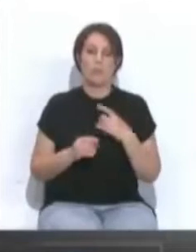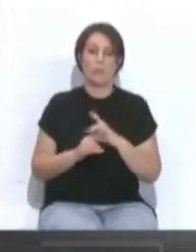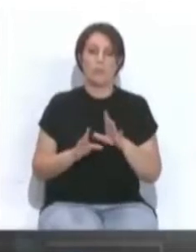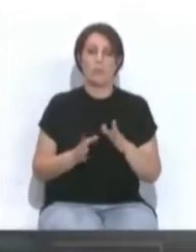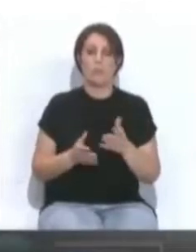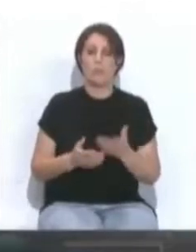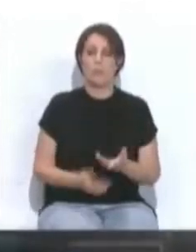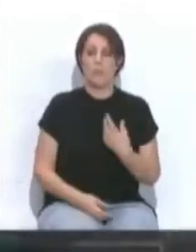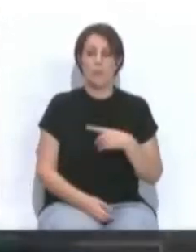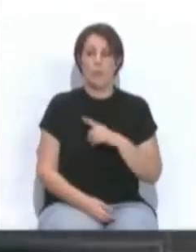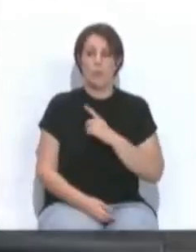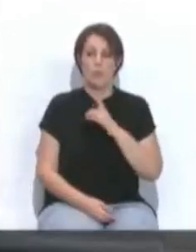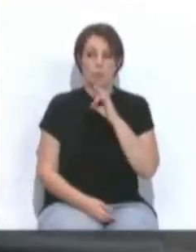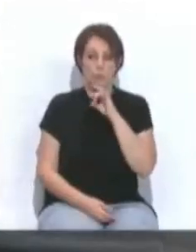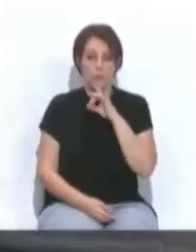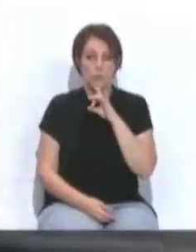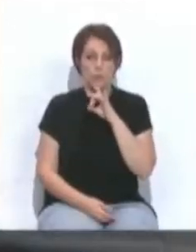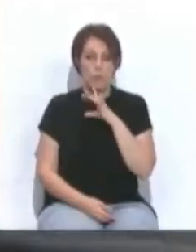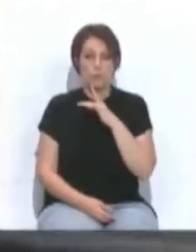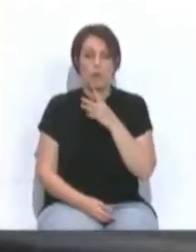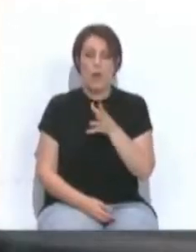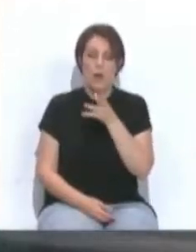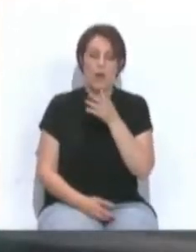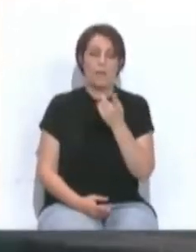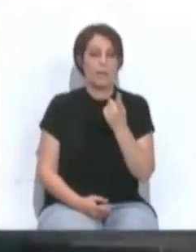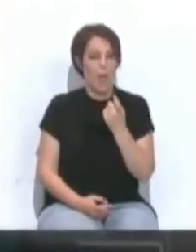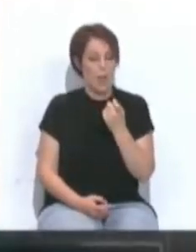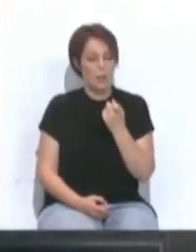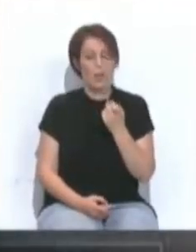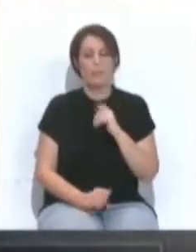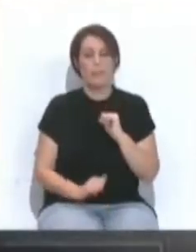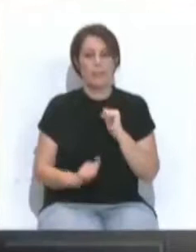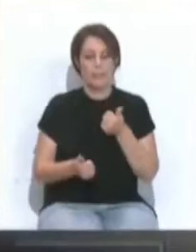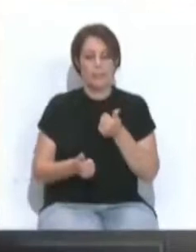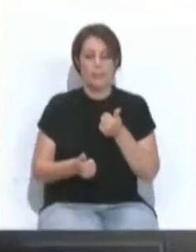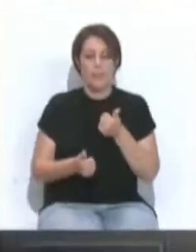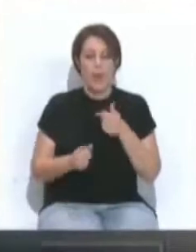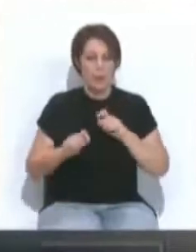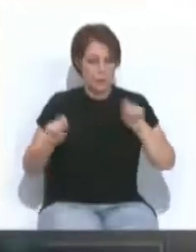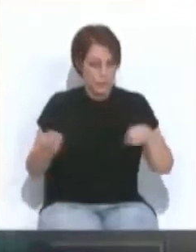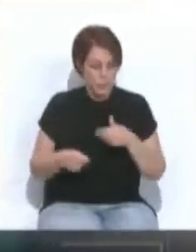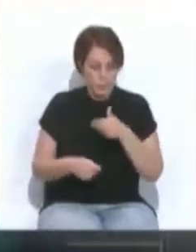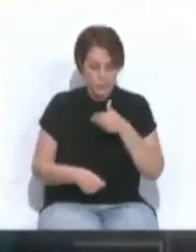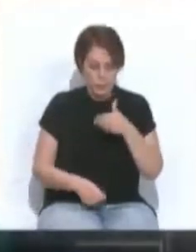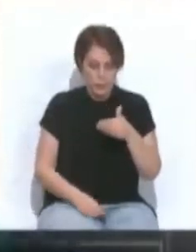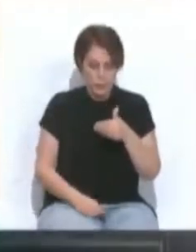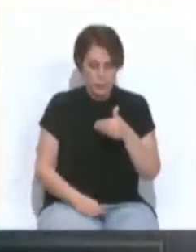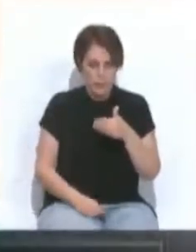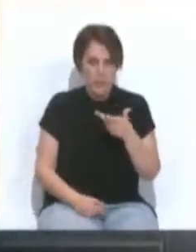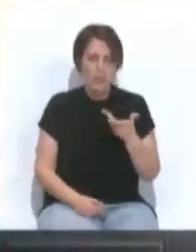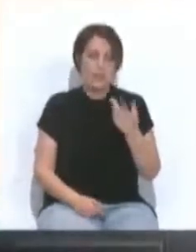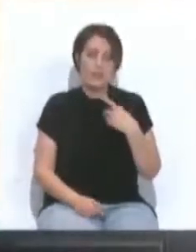Evidentemente estamos muy satisfechos y ahora nos queda iniciar el próximo convenio que